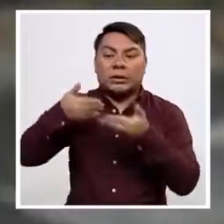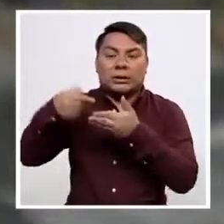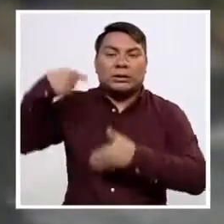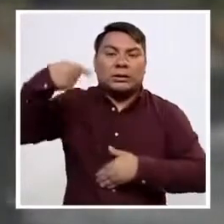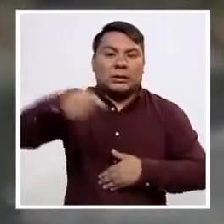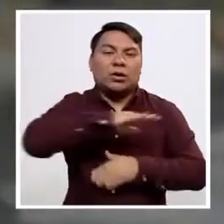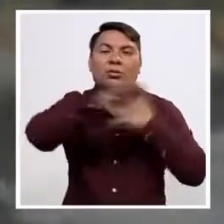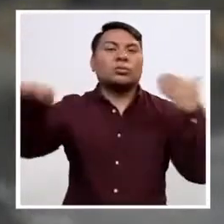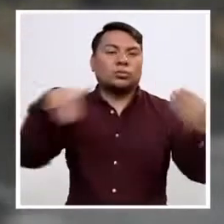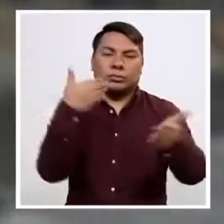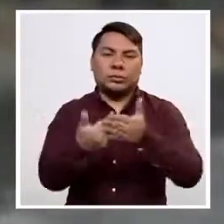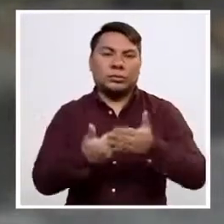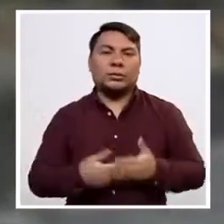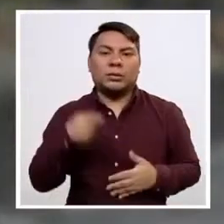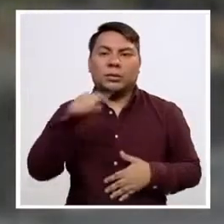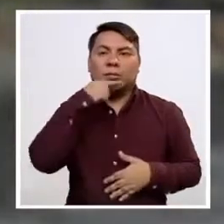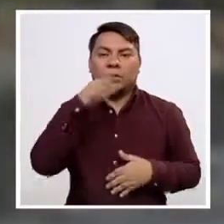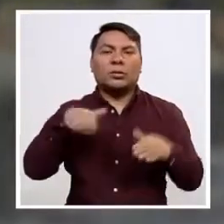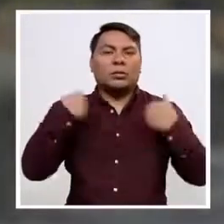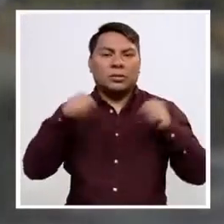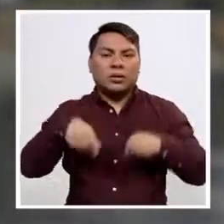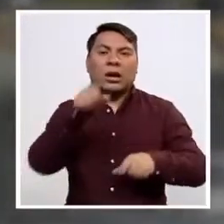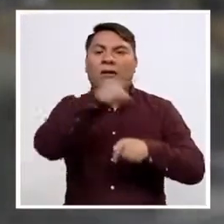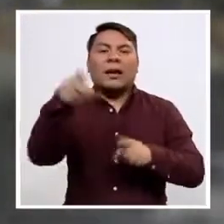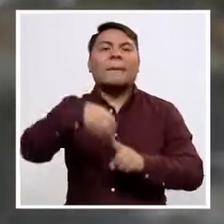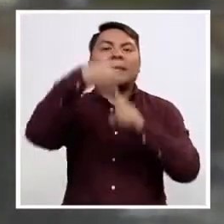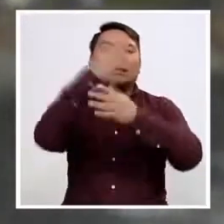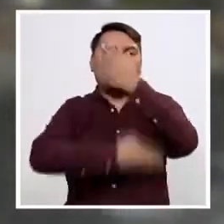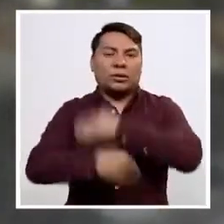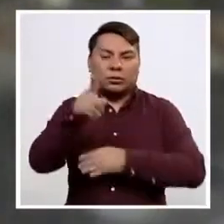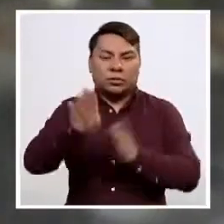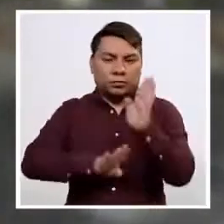justamente a todas aquellas que tienen algún tipo de discapacidad y que salen adelante.